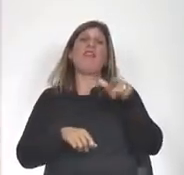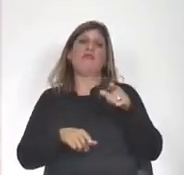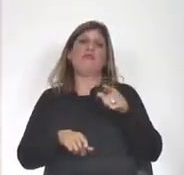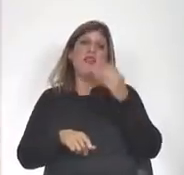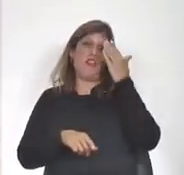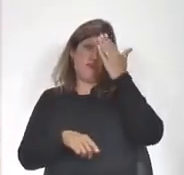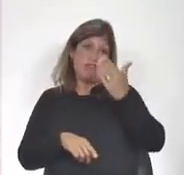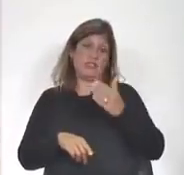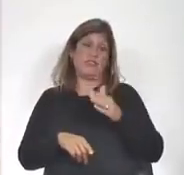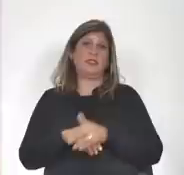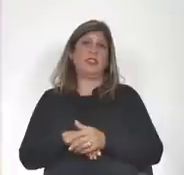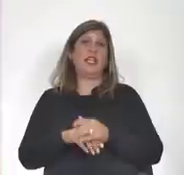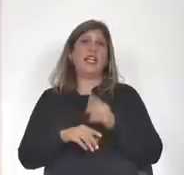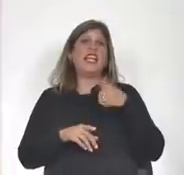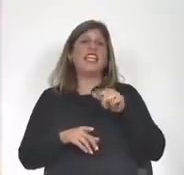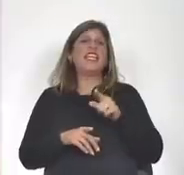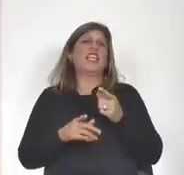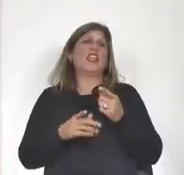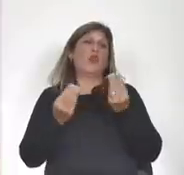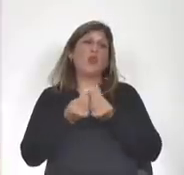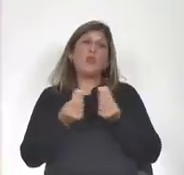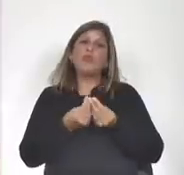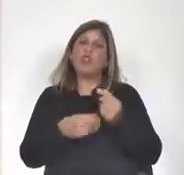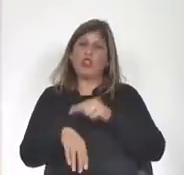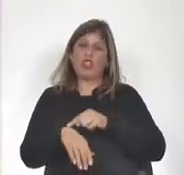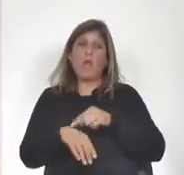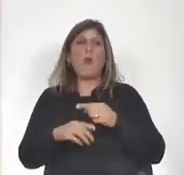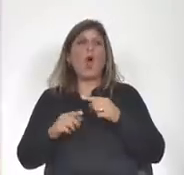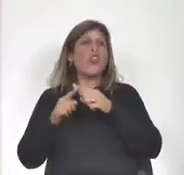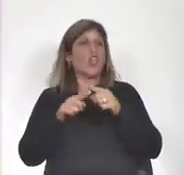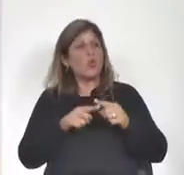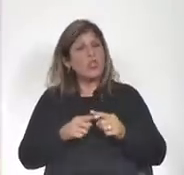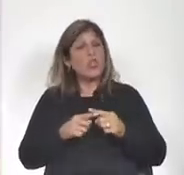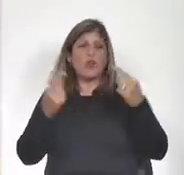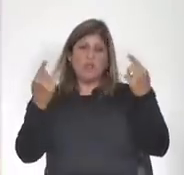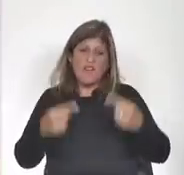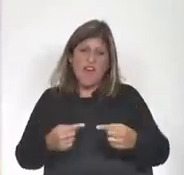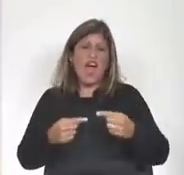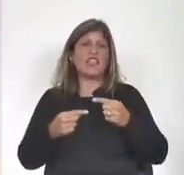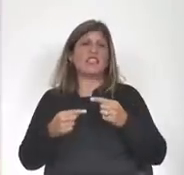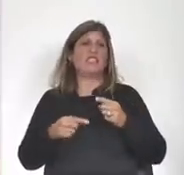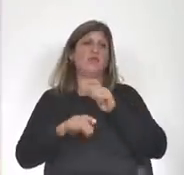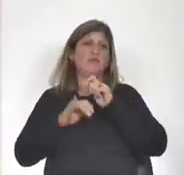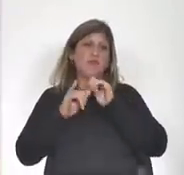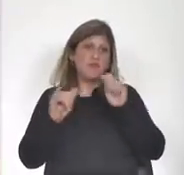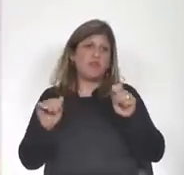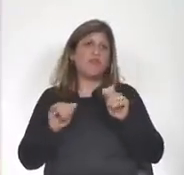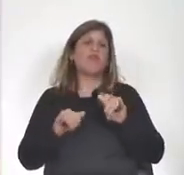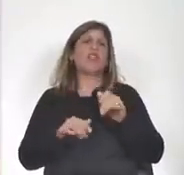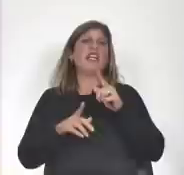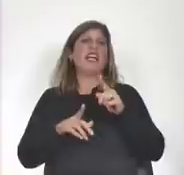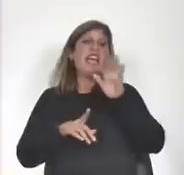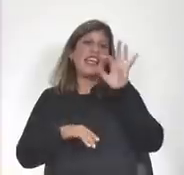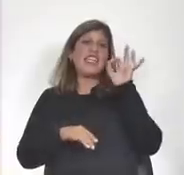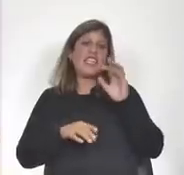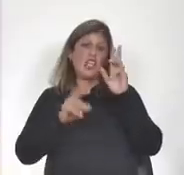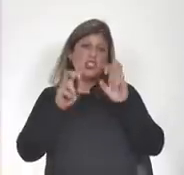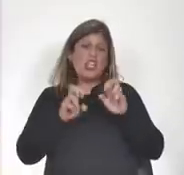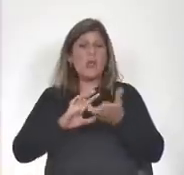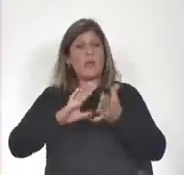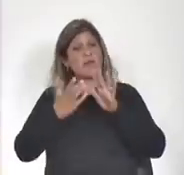tuvieron oportunidad de discutir en innumerables interpelaciones debates, medios, eligiendo los temas, las formas